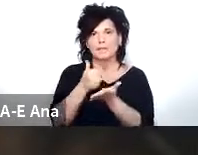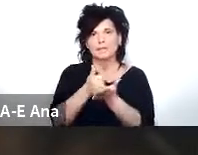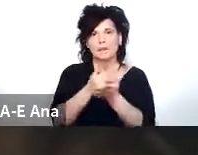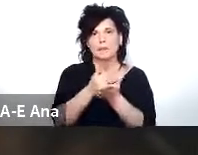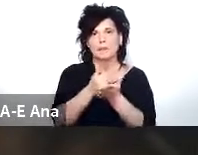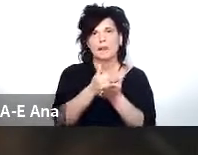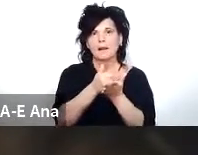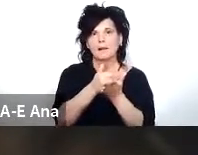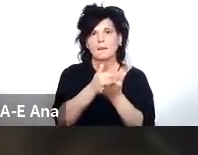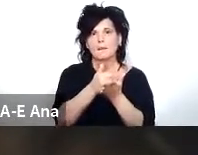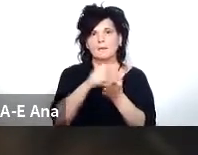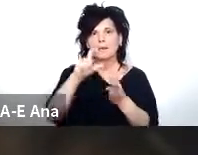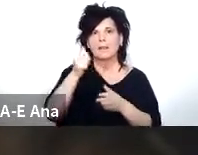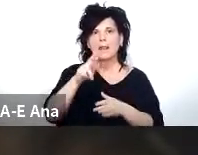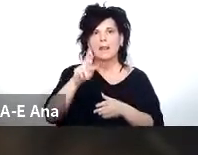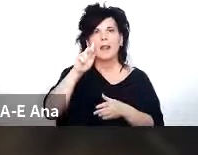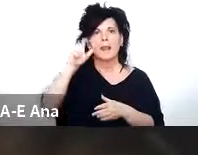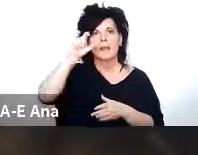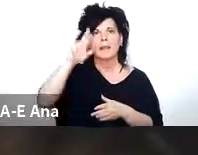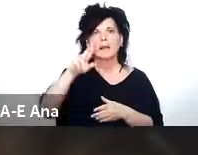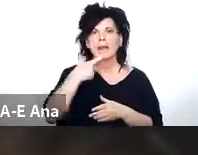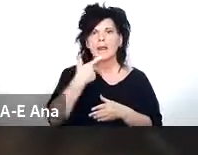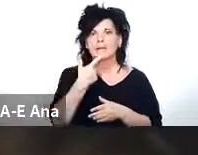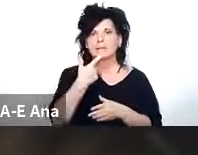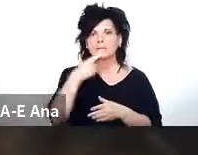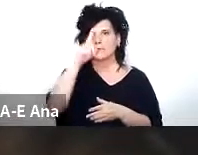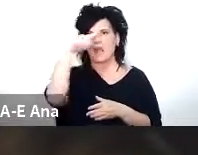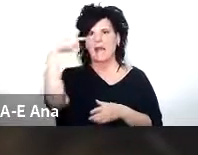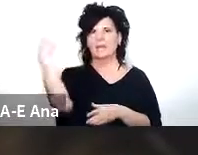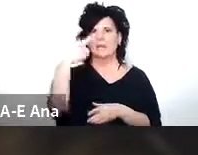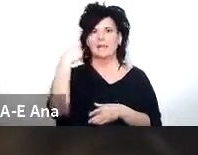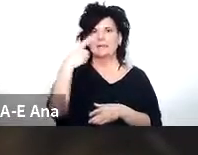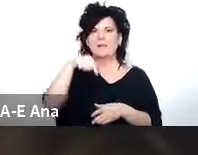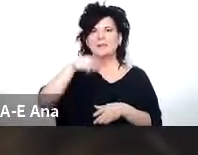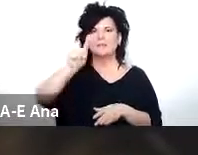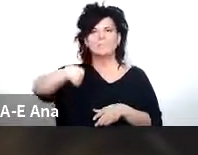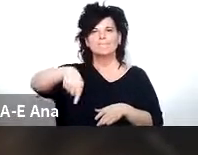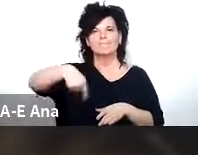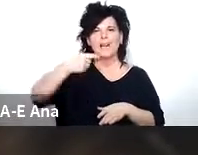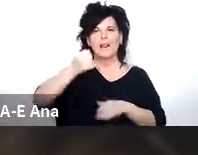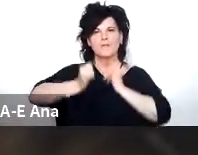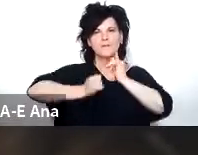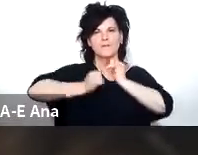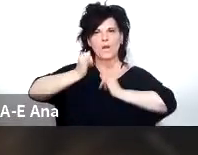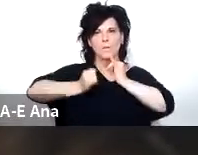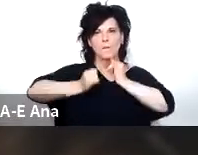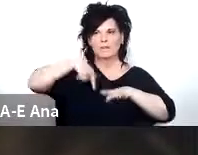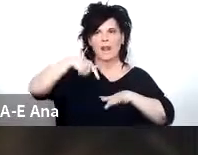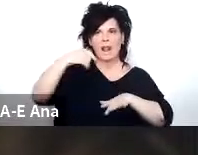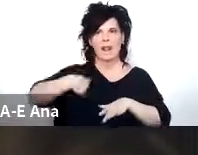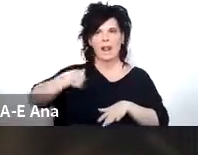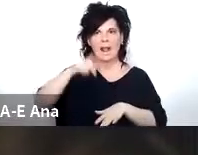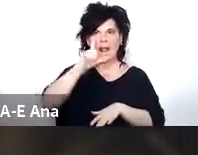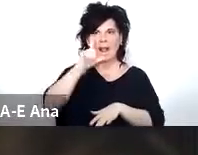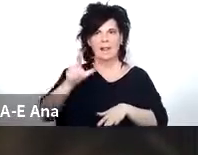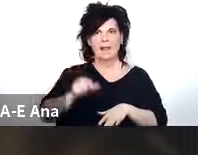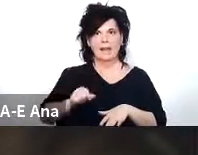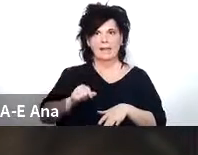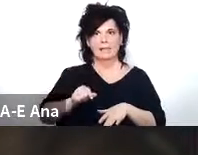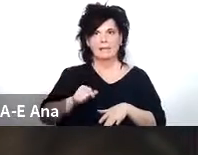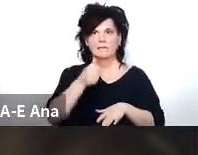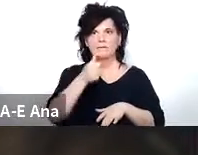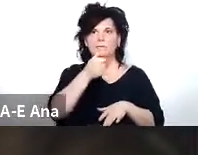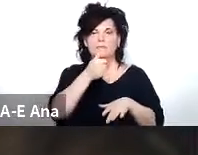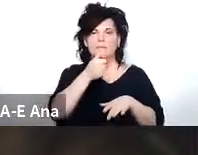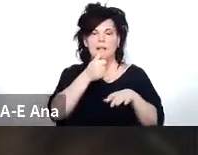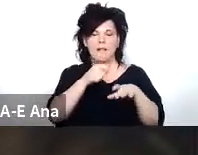internacionales que son los que de alguna forma traen el contenido internacional hacia la argentina ya sea con propiedad en cables submarinos o con